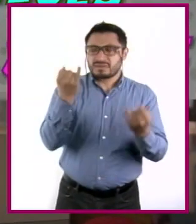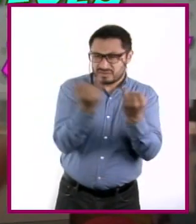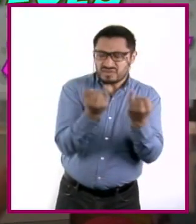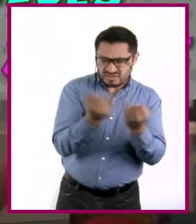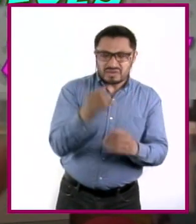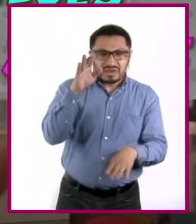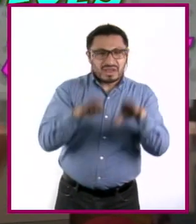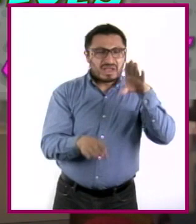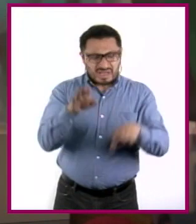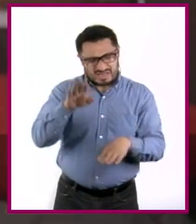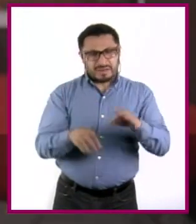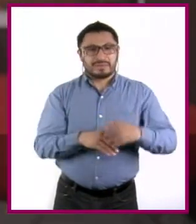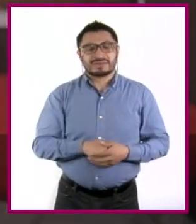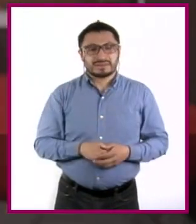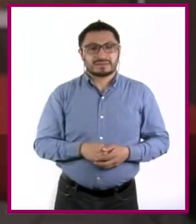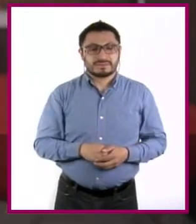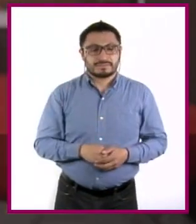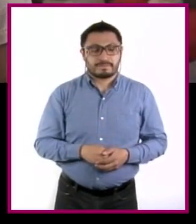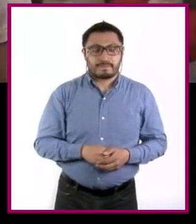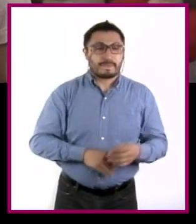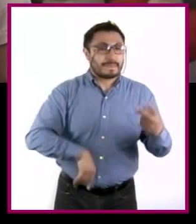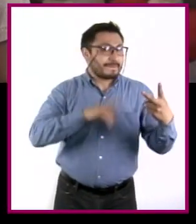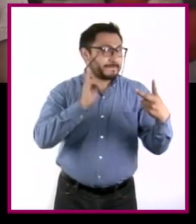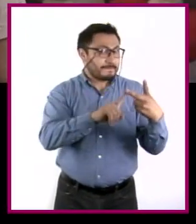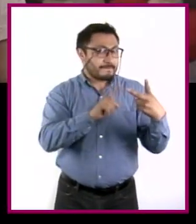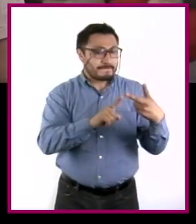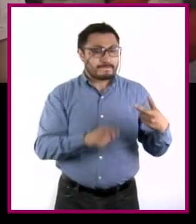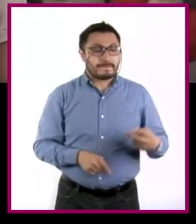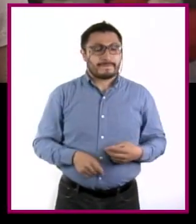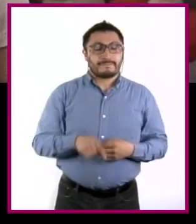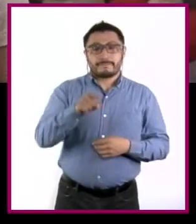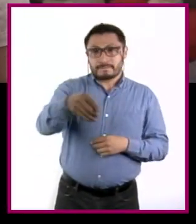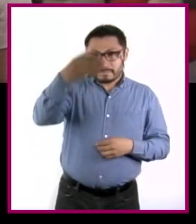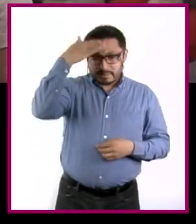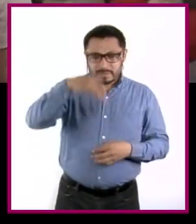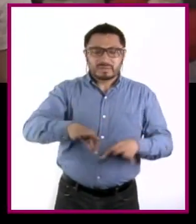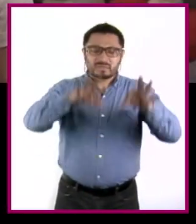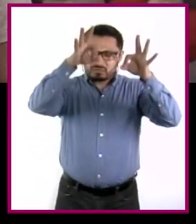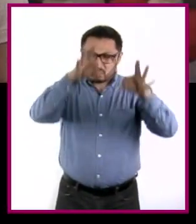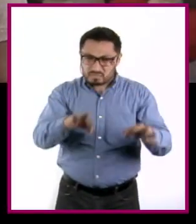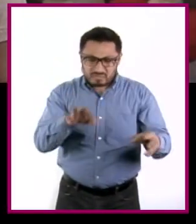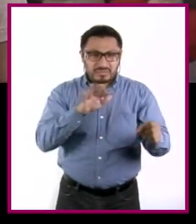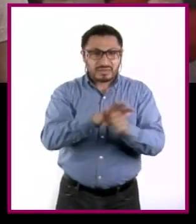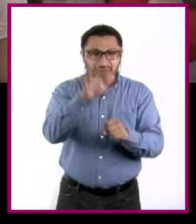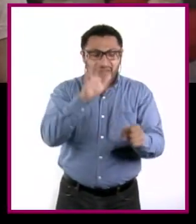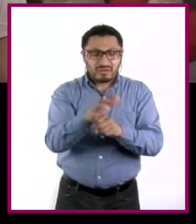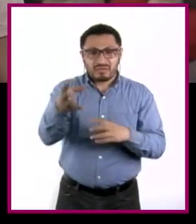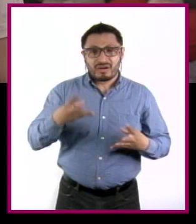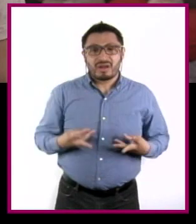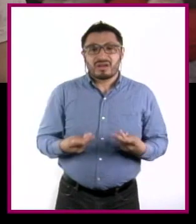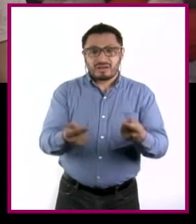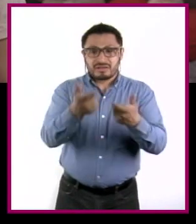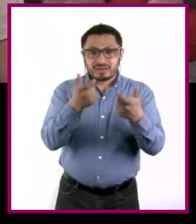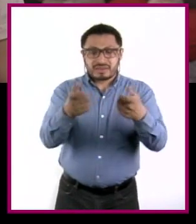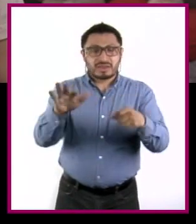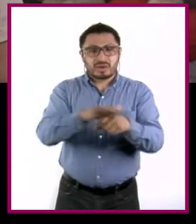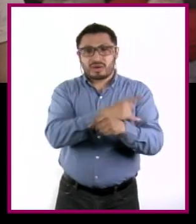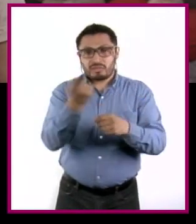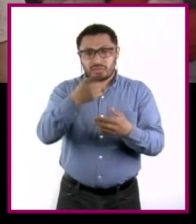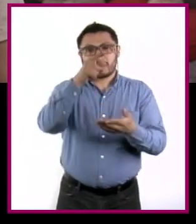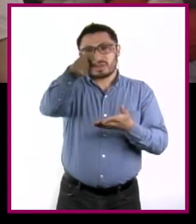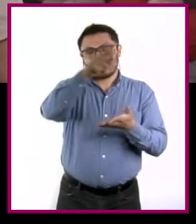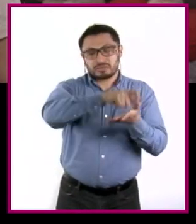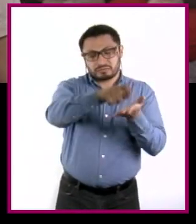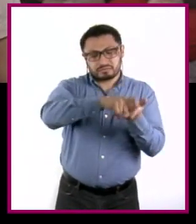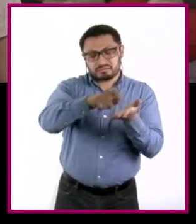tengo claras mis metas. Va la segunda. Sabes perfectamente en qué se te va tu dinero porque llevas un registro de tus